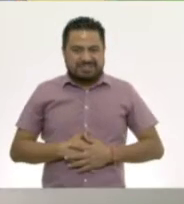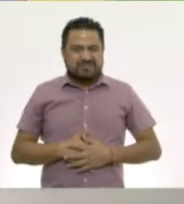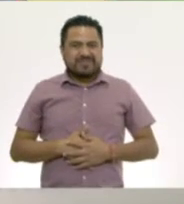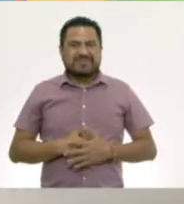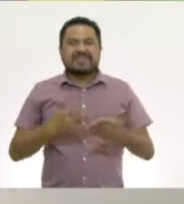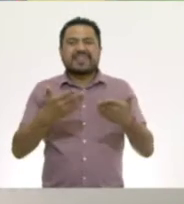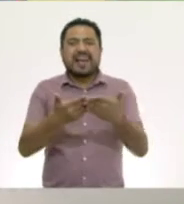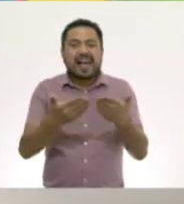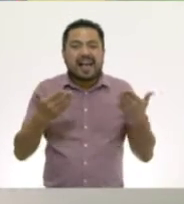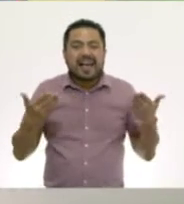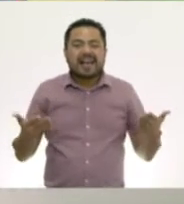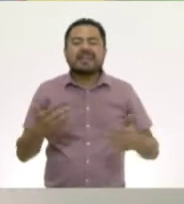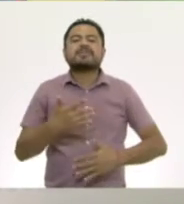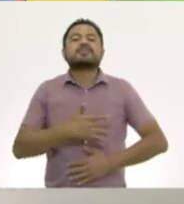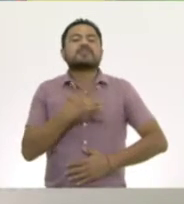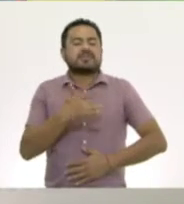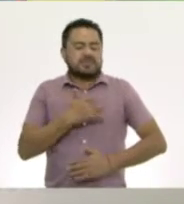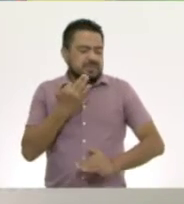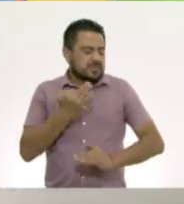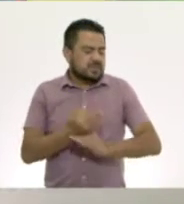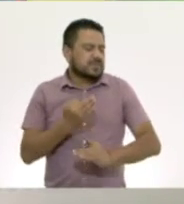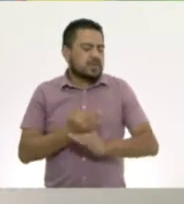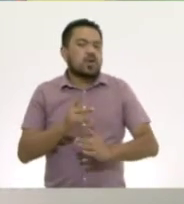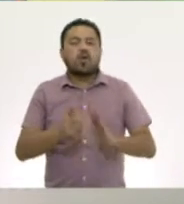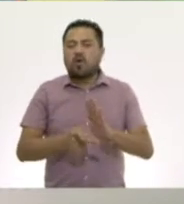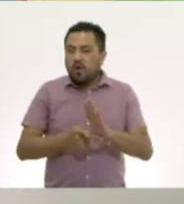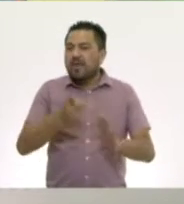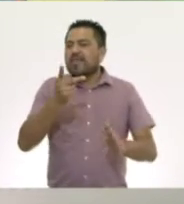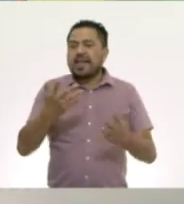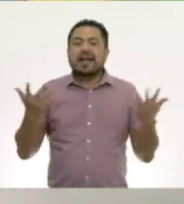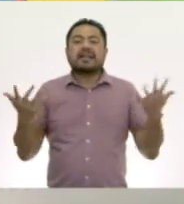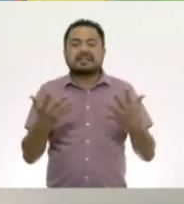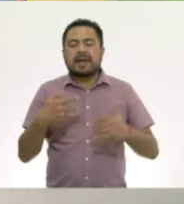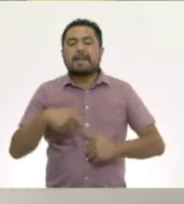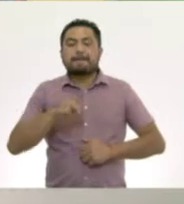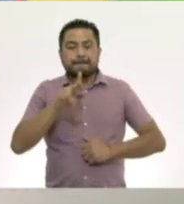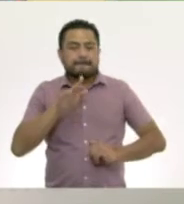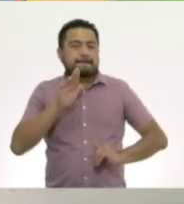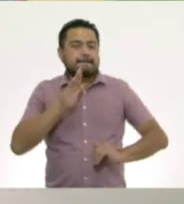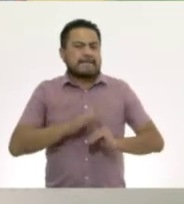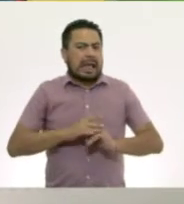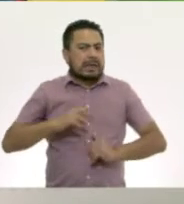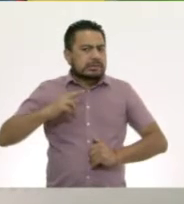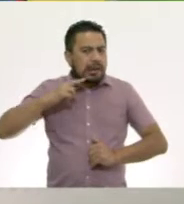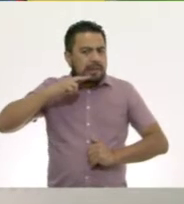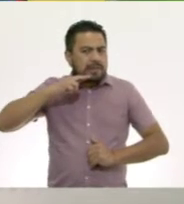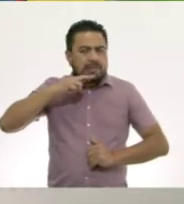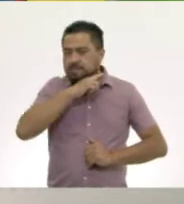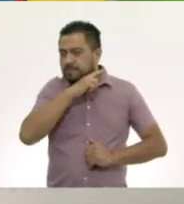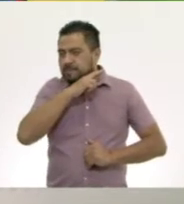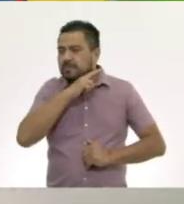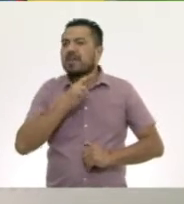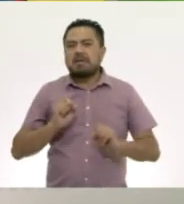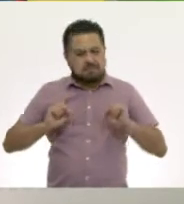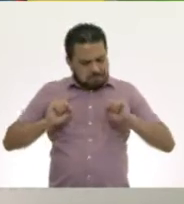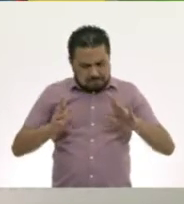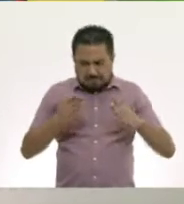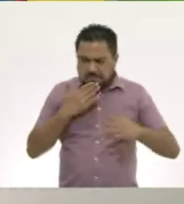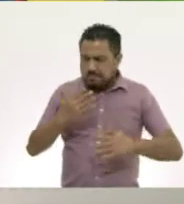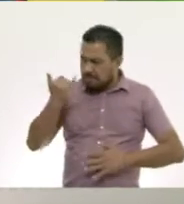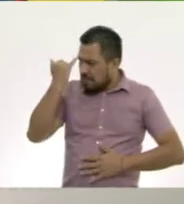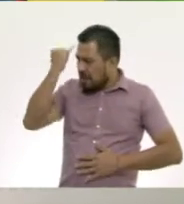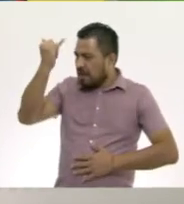Ahora, ¿qué te parece si lo volvemos a hacer pero a una velocidad rápida? Va, buena idea.